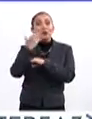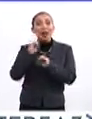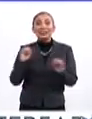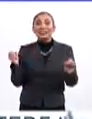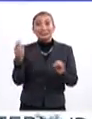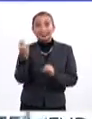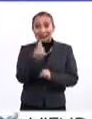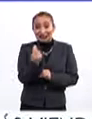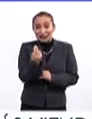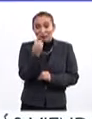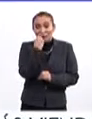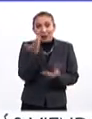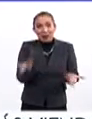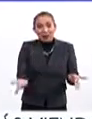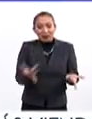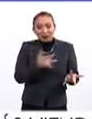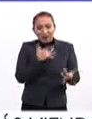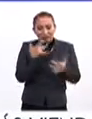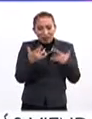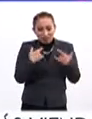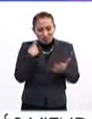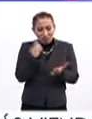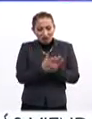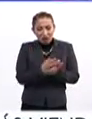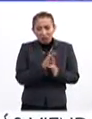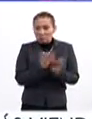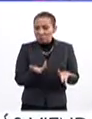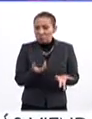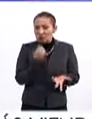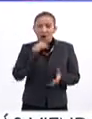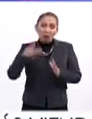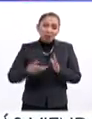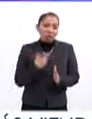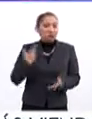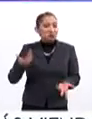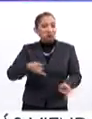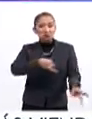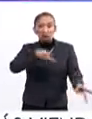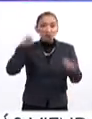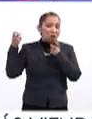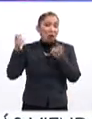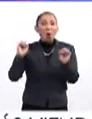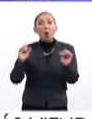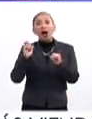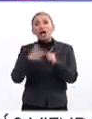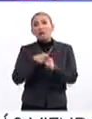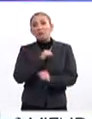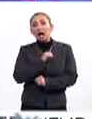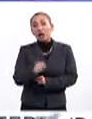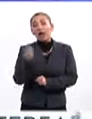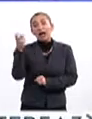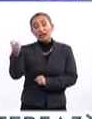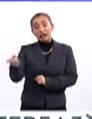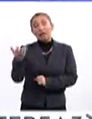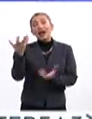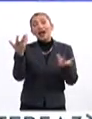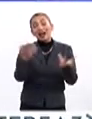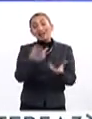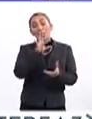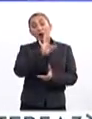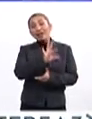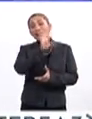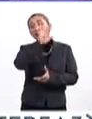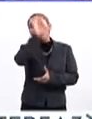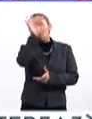necesita comer, sentirá que su única opción es volver a delinquir. Esto es lo que ha llevado a que